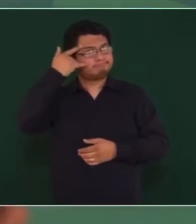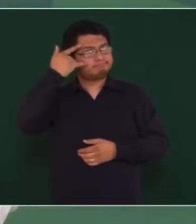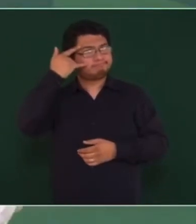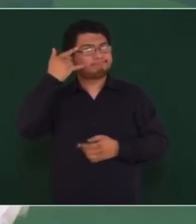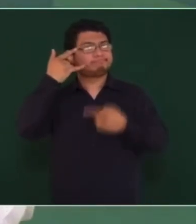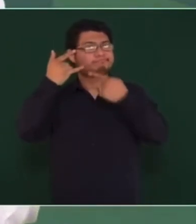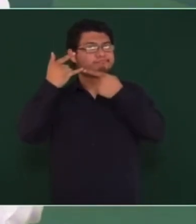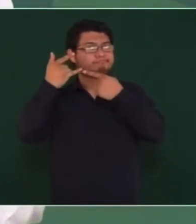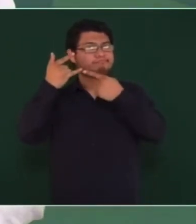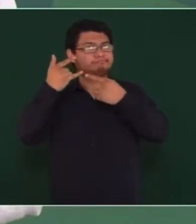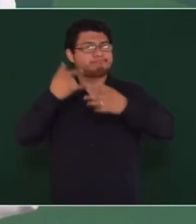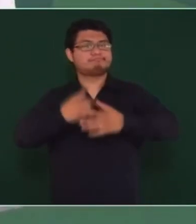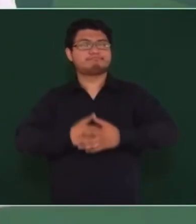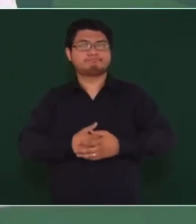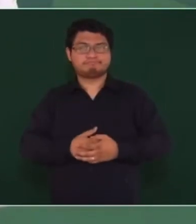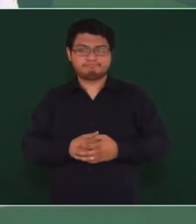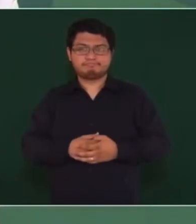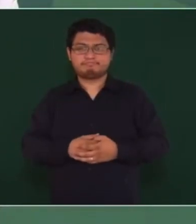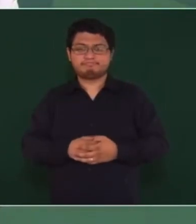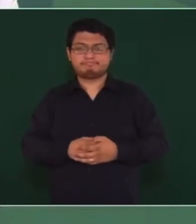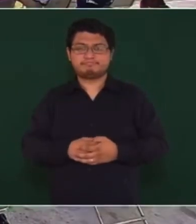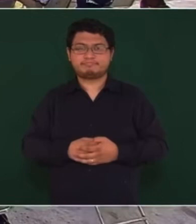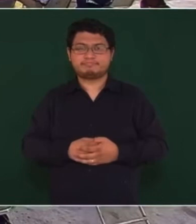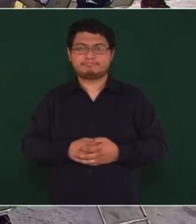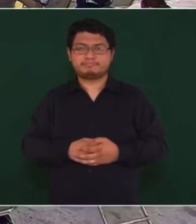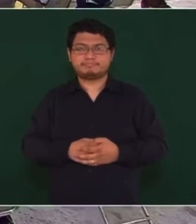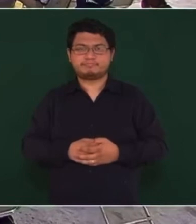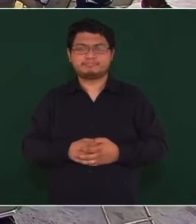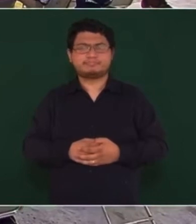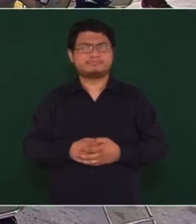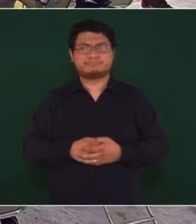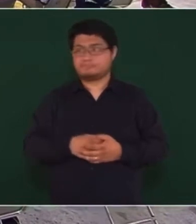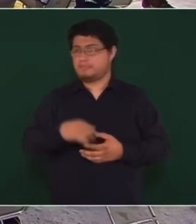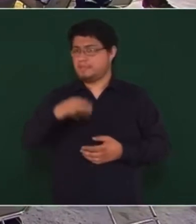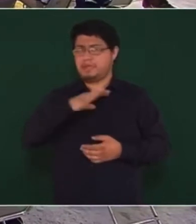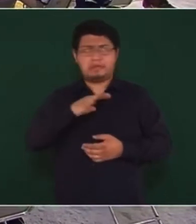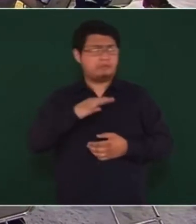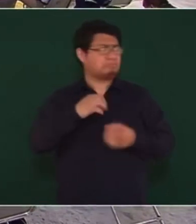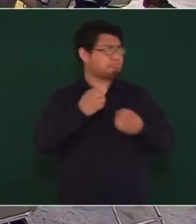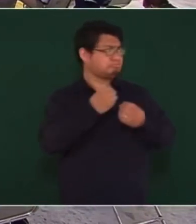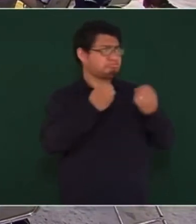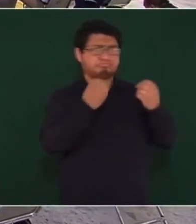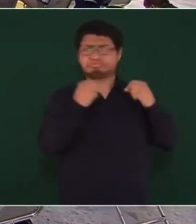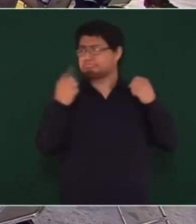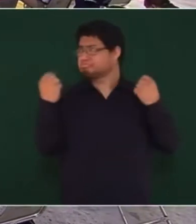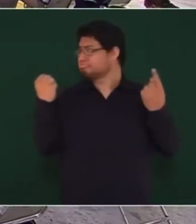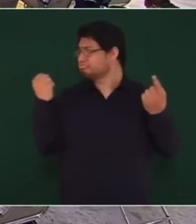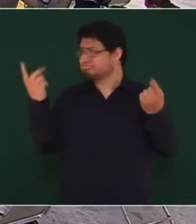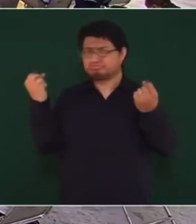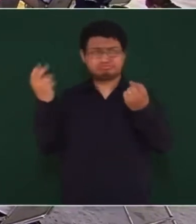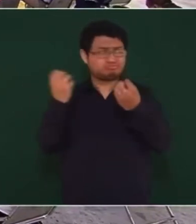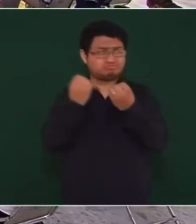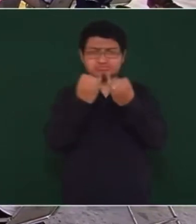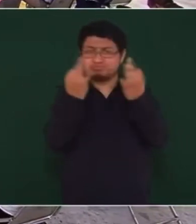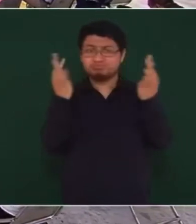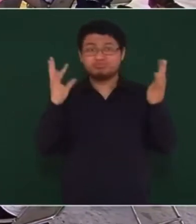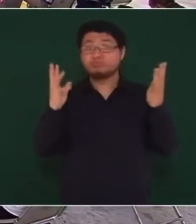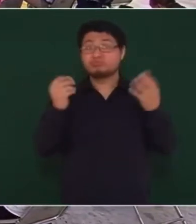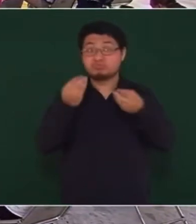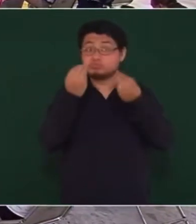de todo, es un estado